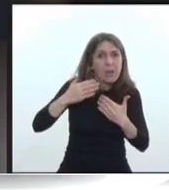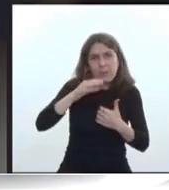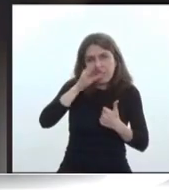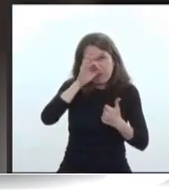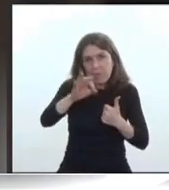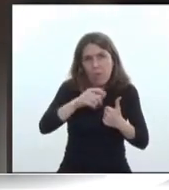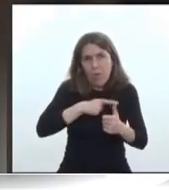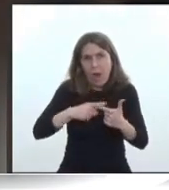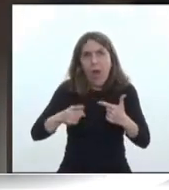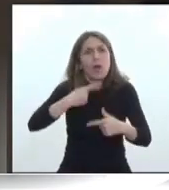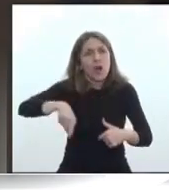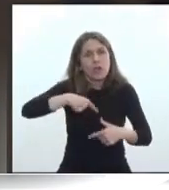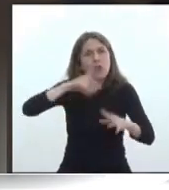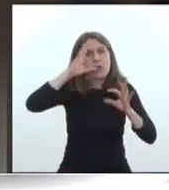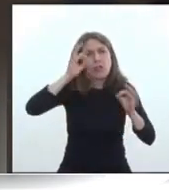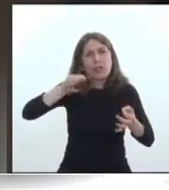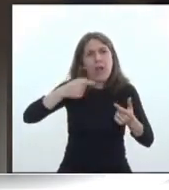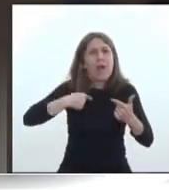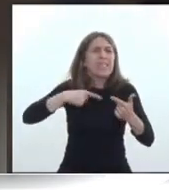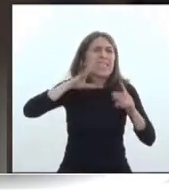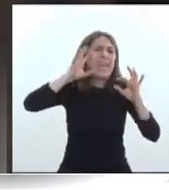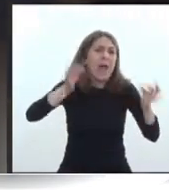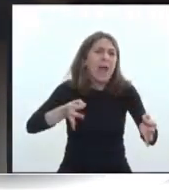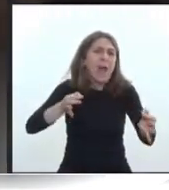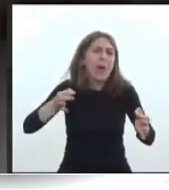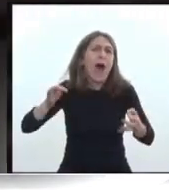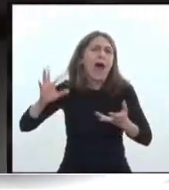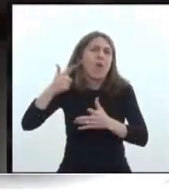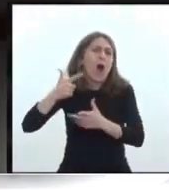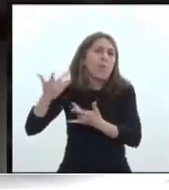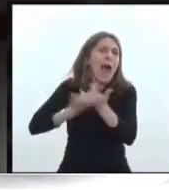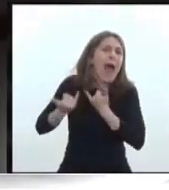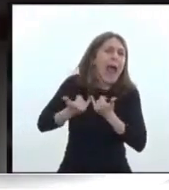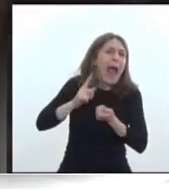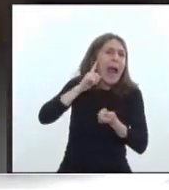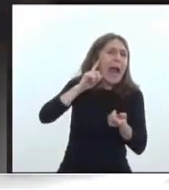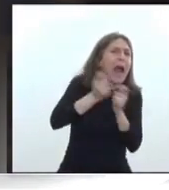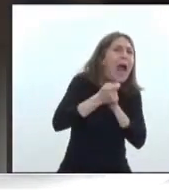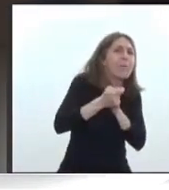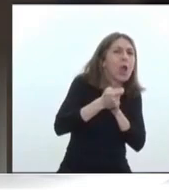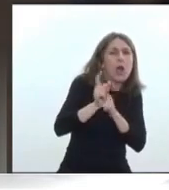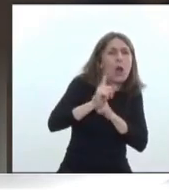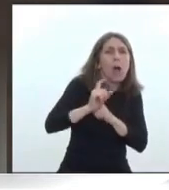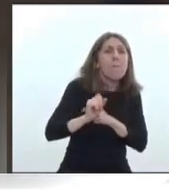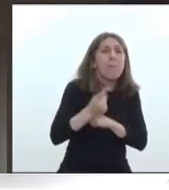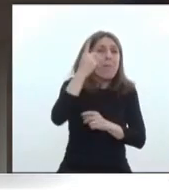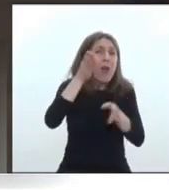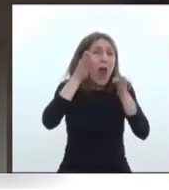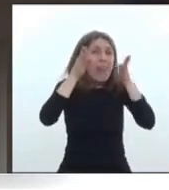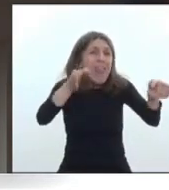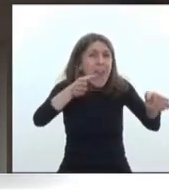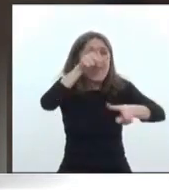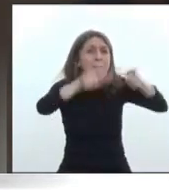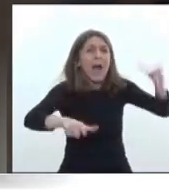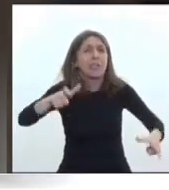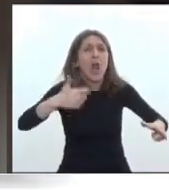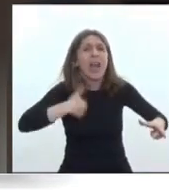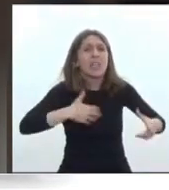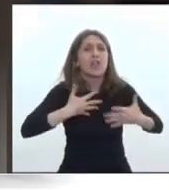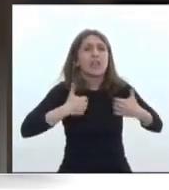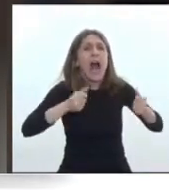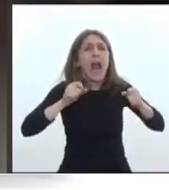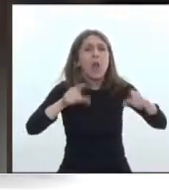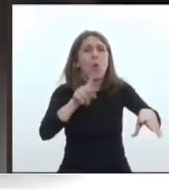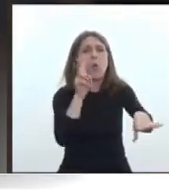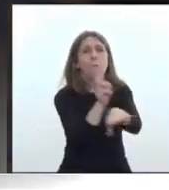sabemos y nadie nos va a hacer cambiar de opinión que lo primero que tenemos que cuidar es la salud de los argentinos. Y vamos a